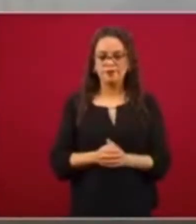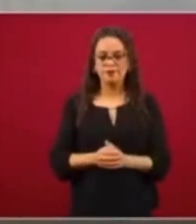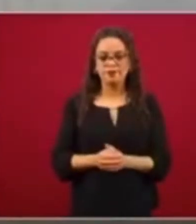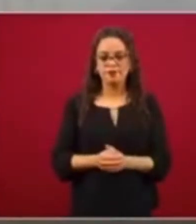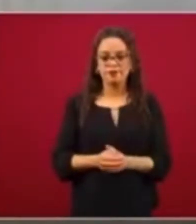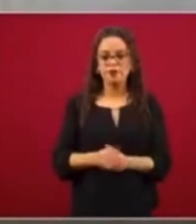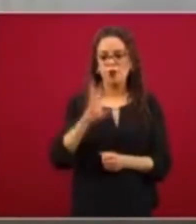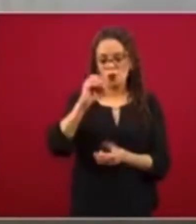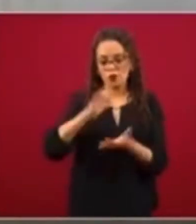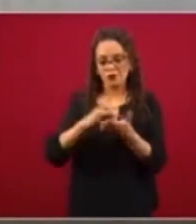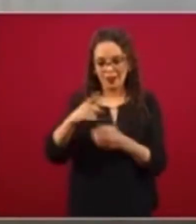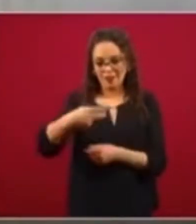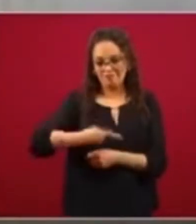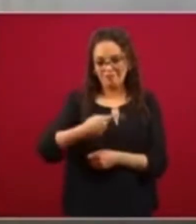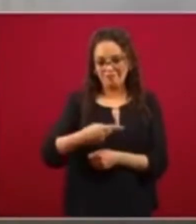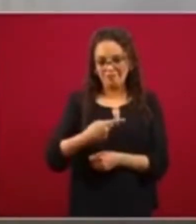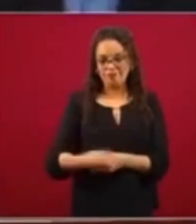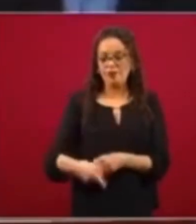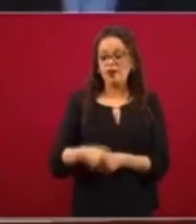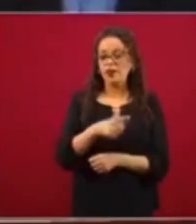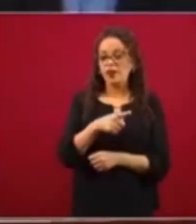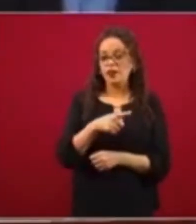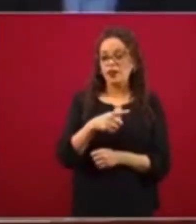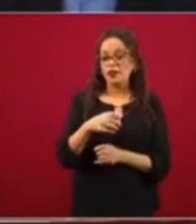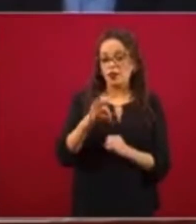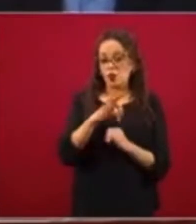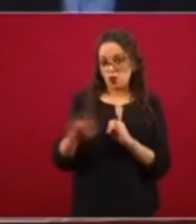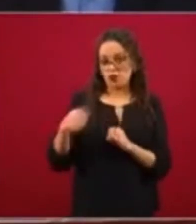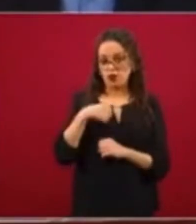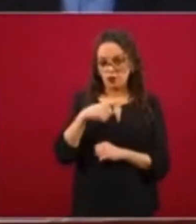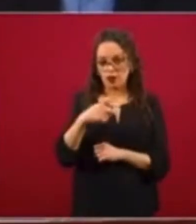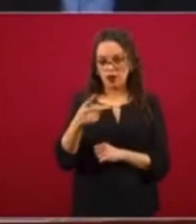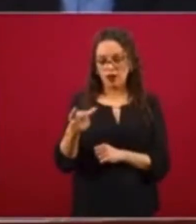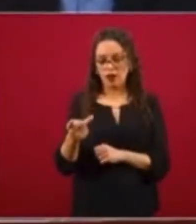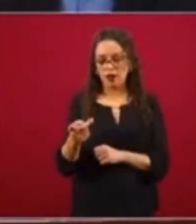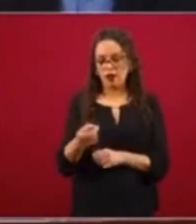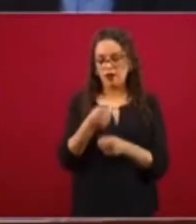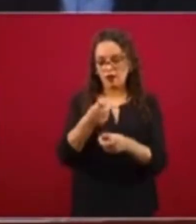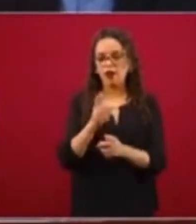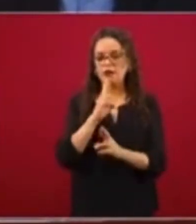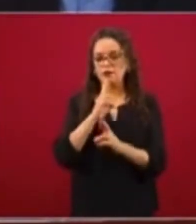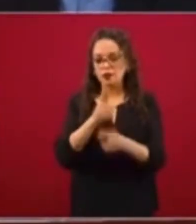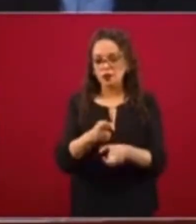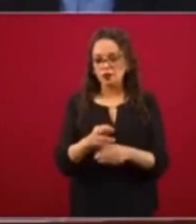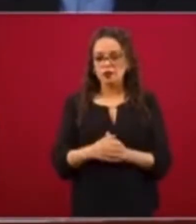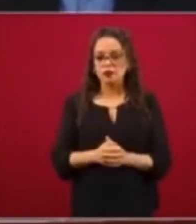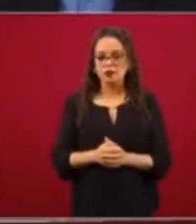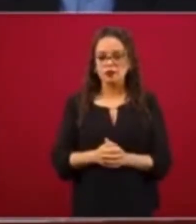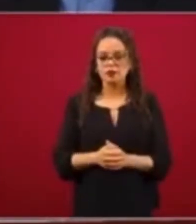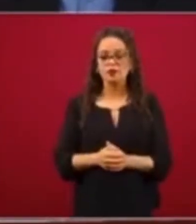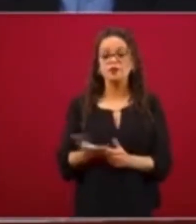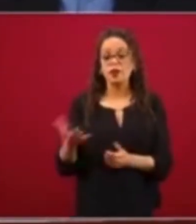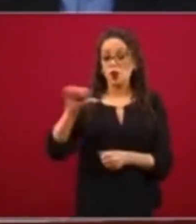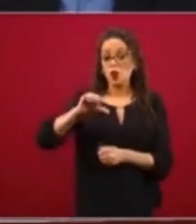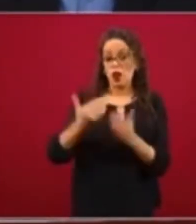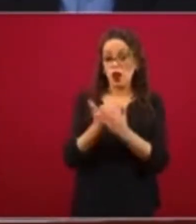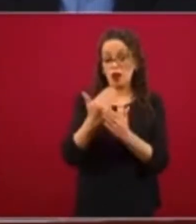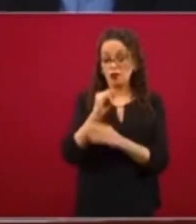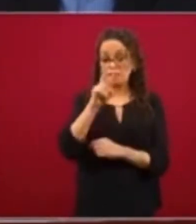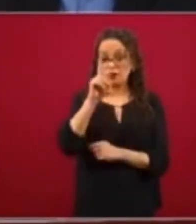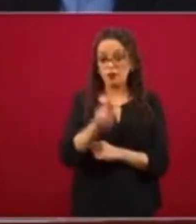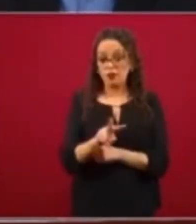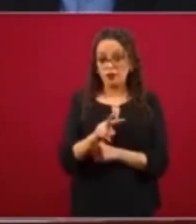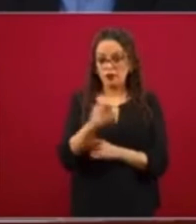preguntas. Me voy primero a la última y le pido, si es tan amable, hoy por la mañana efectivamente quisimos